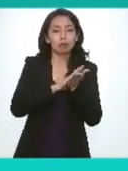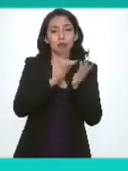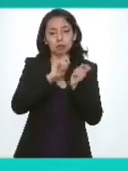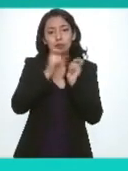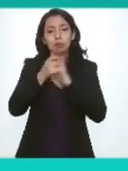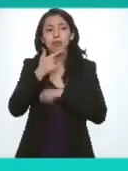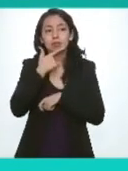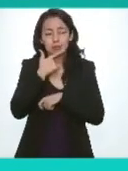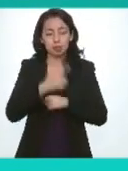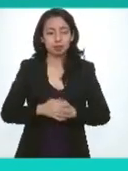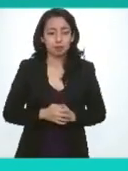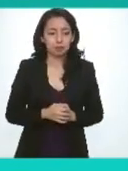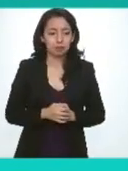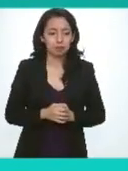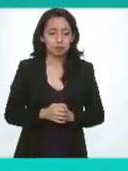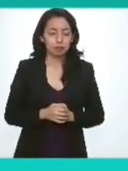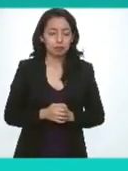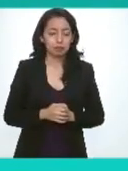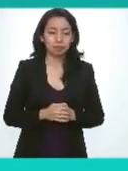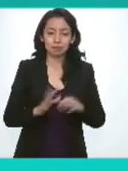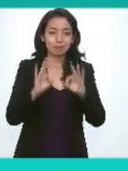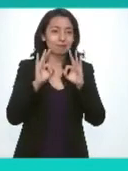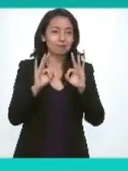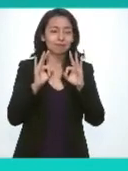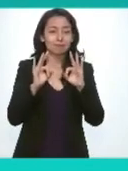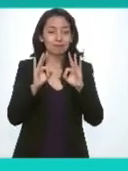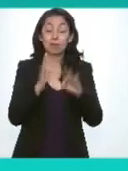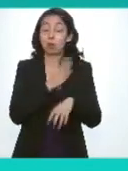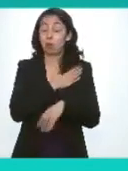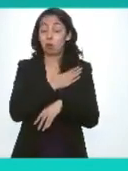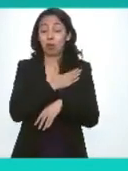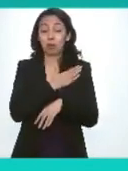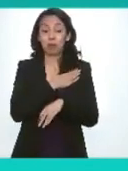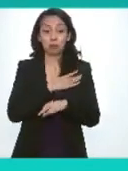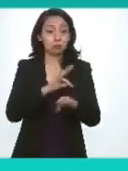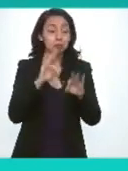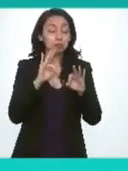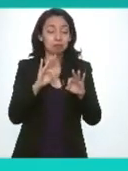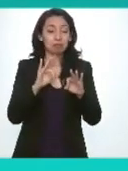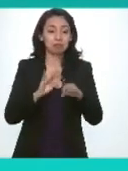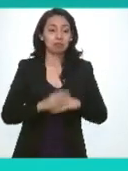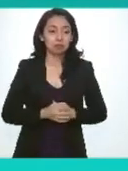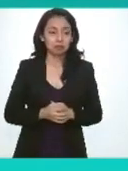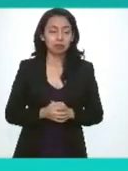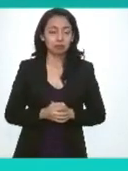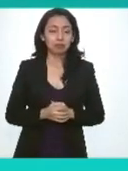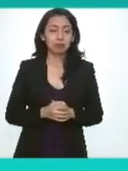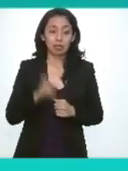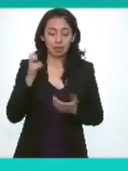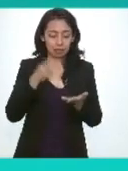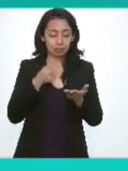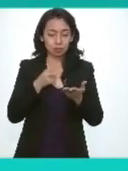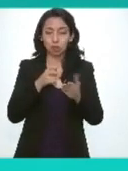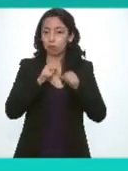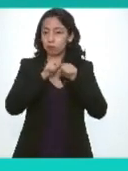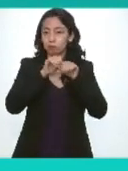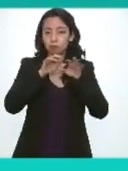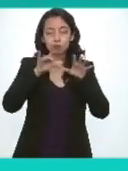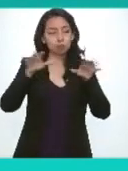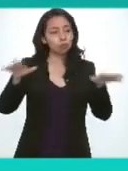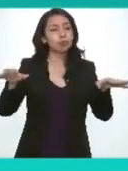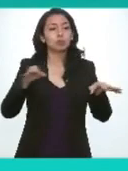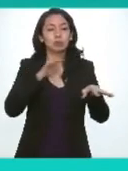disponible en inglés excelente que bueno que también esto pueda ser conocido en otros